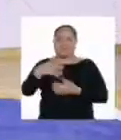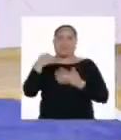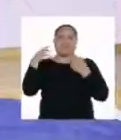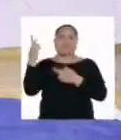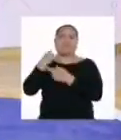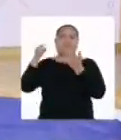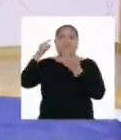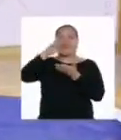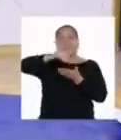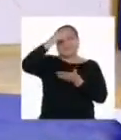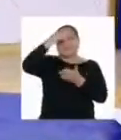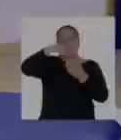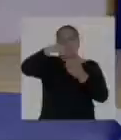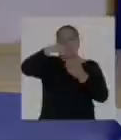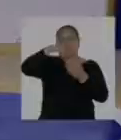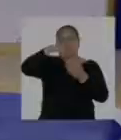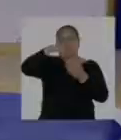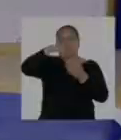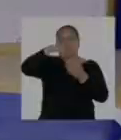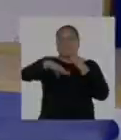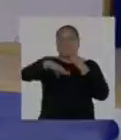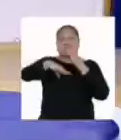volvemos con Aprendo en Casa.